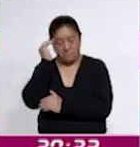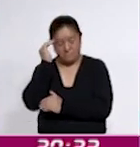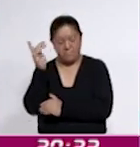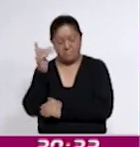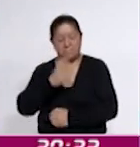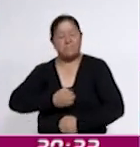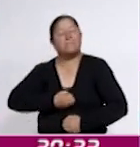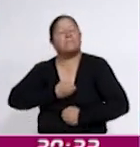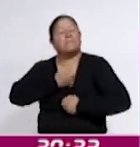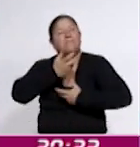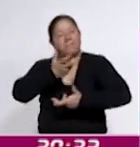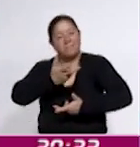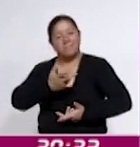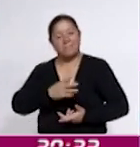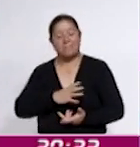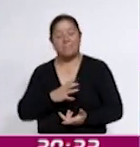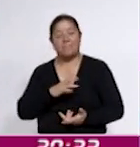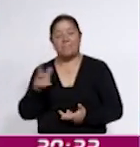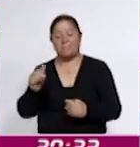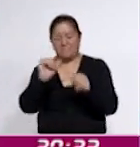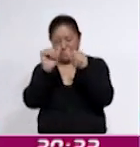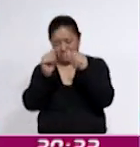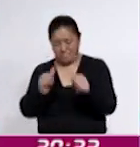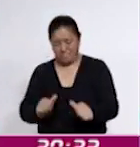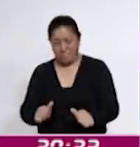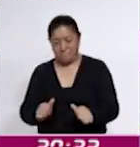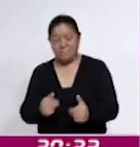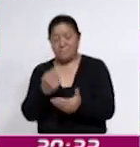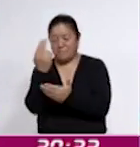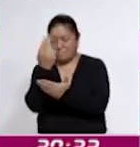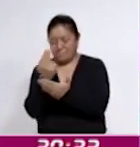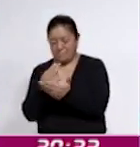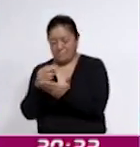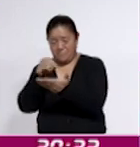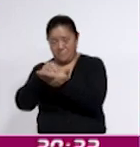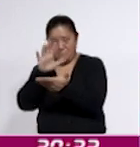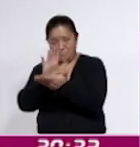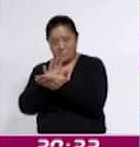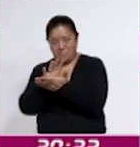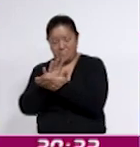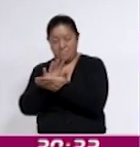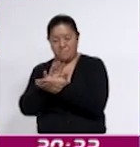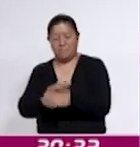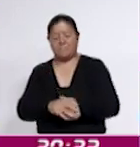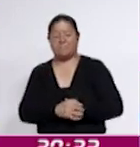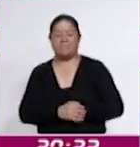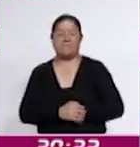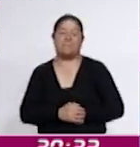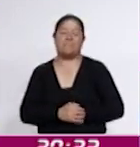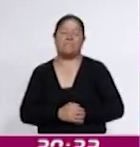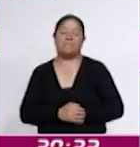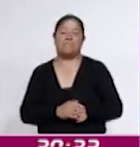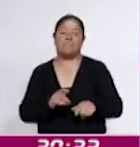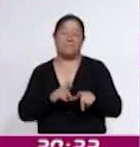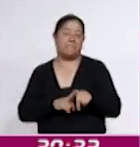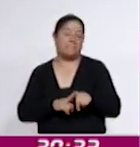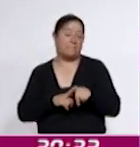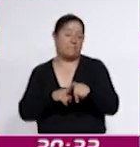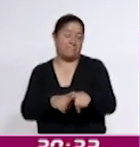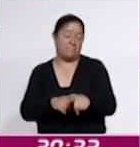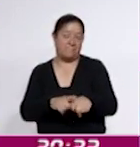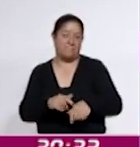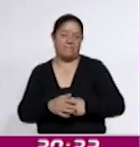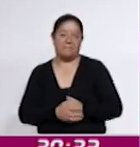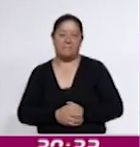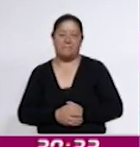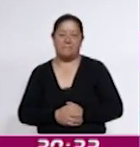expresión gráfica, así como la expresión plástica. Y bien, continuamos con más información,